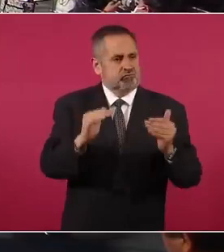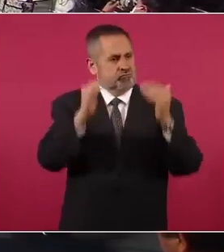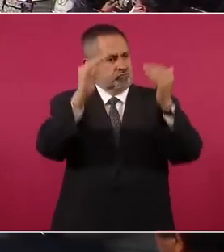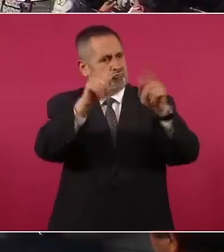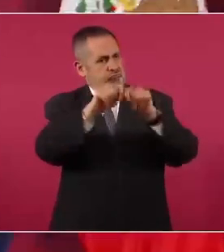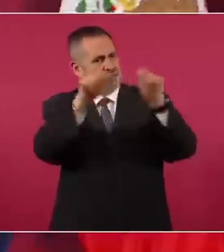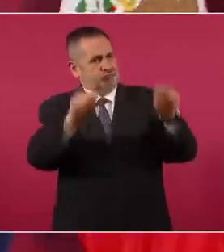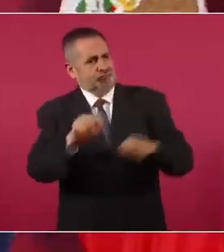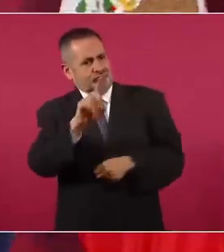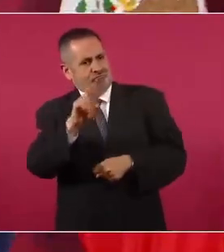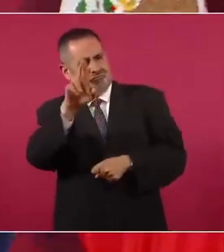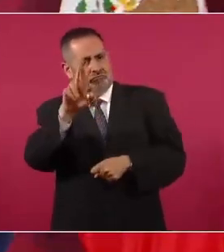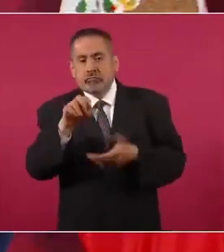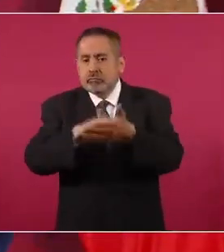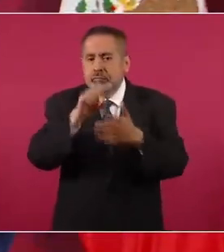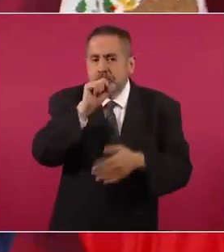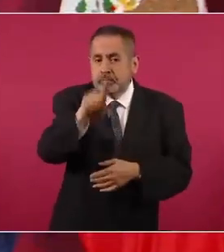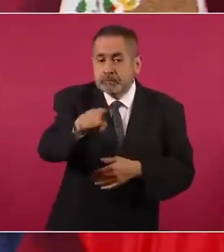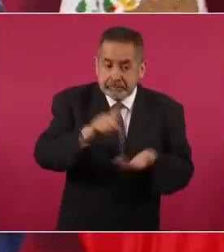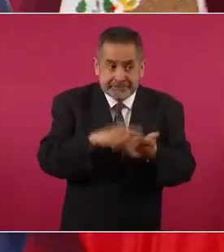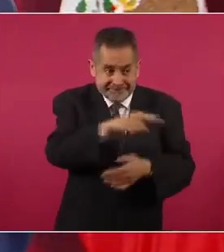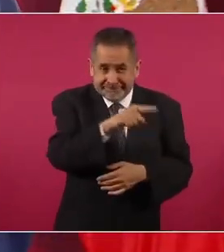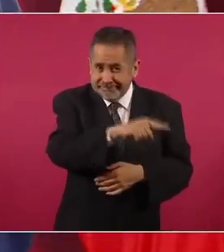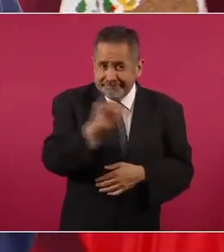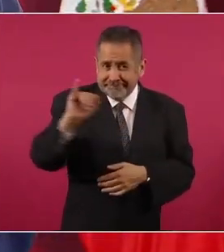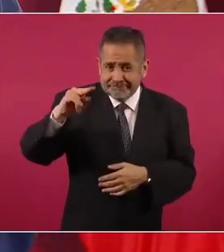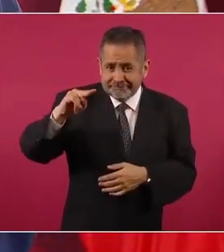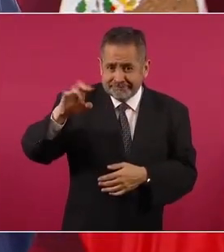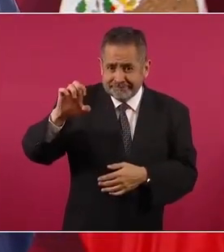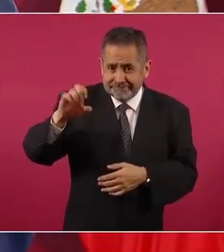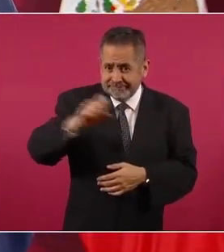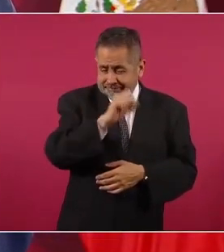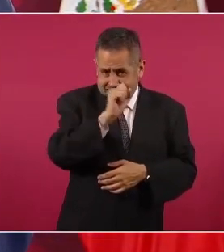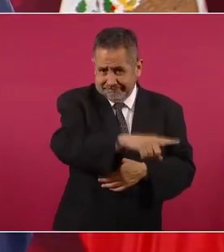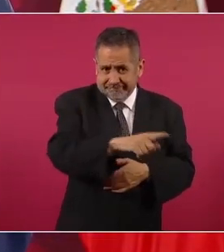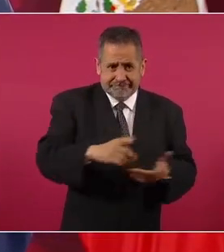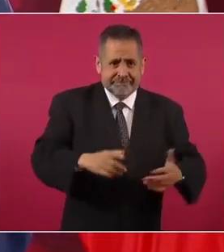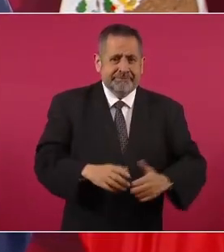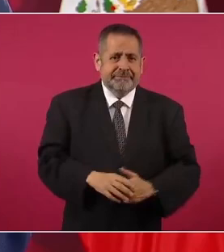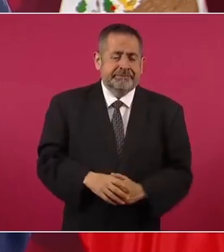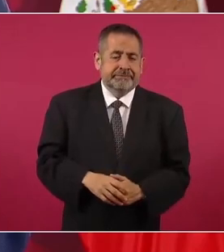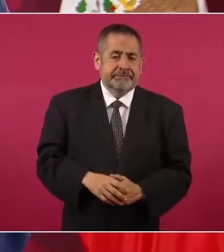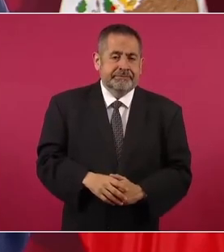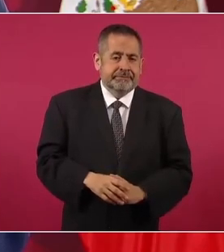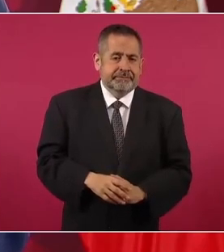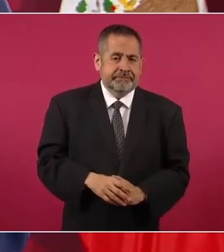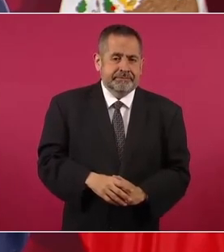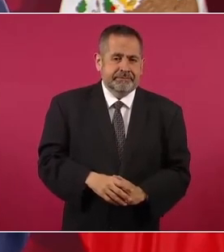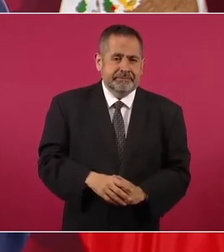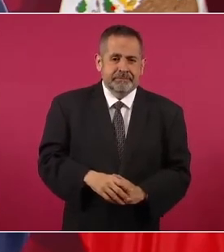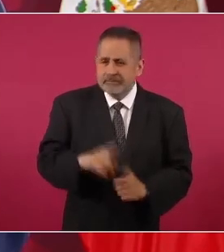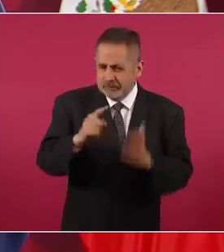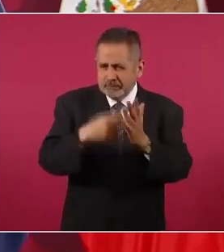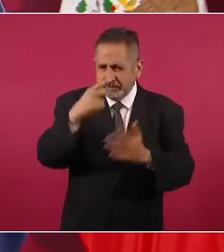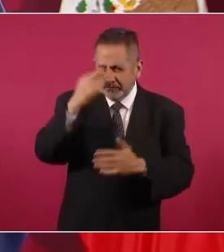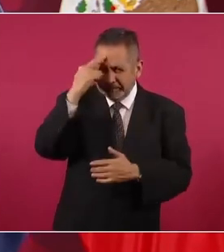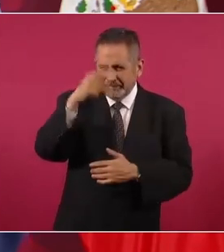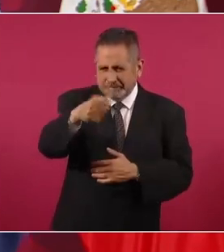el del INE, una vez